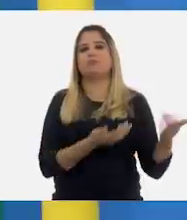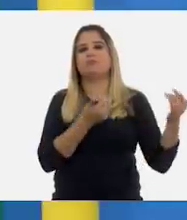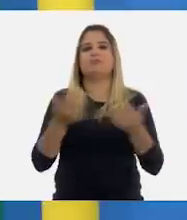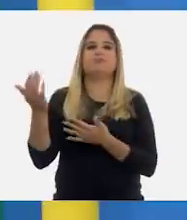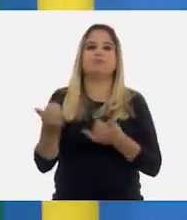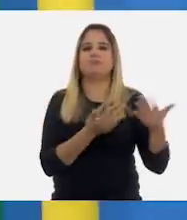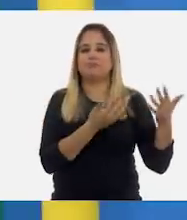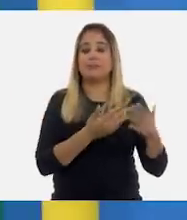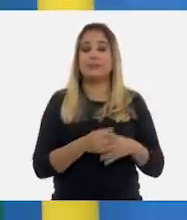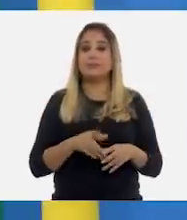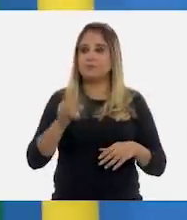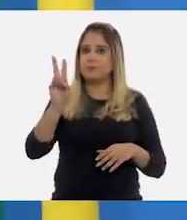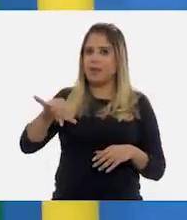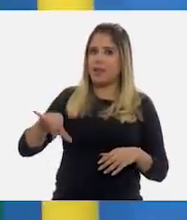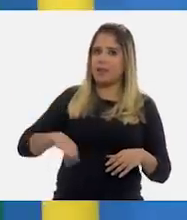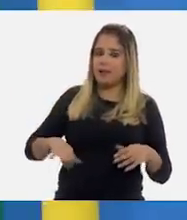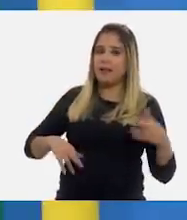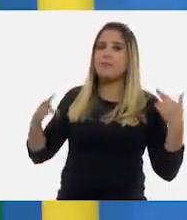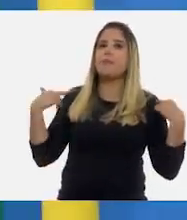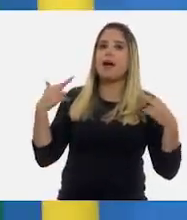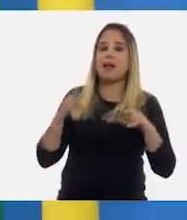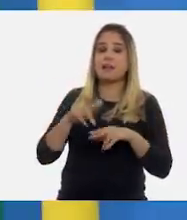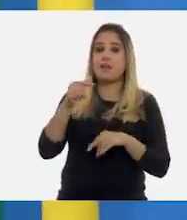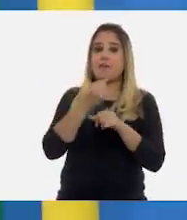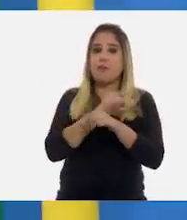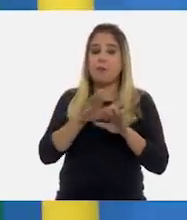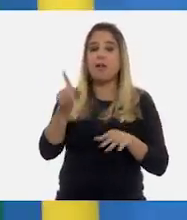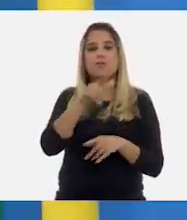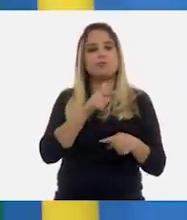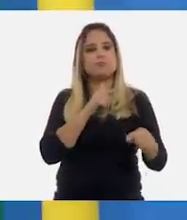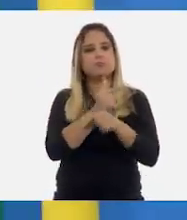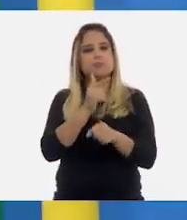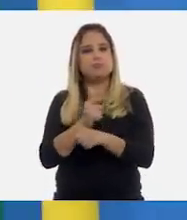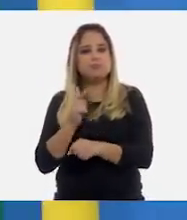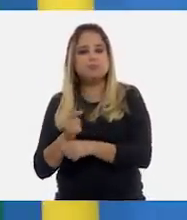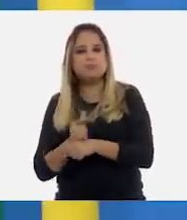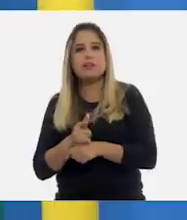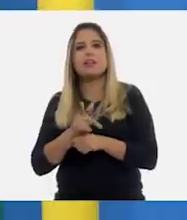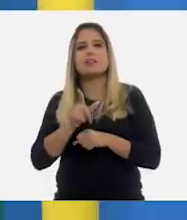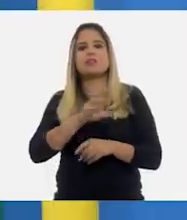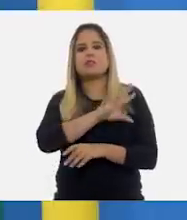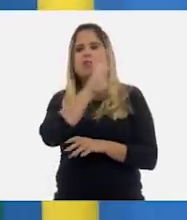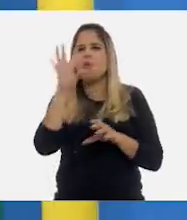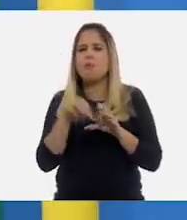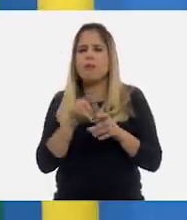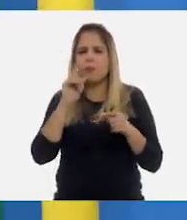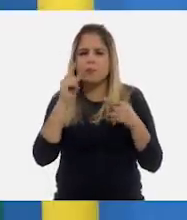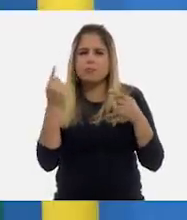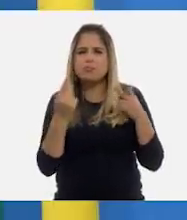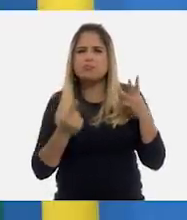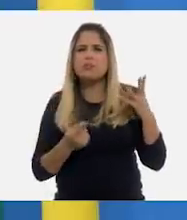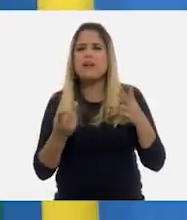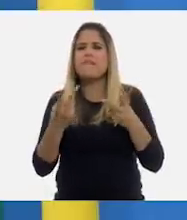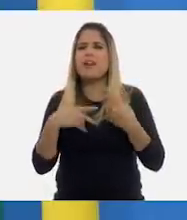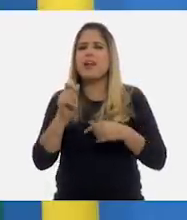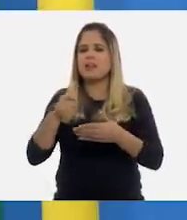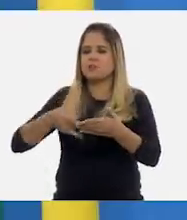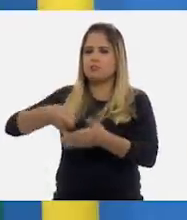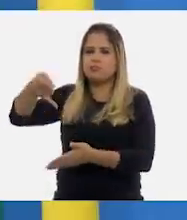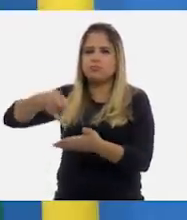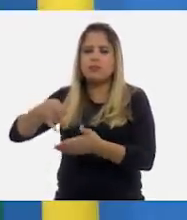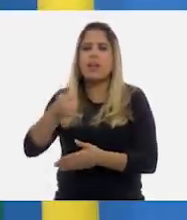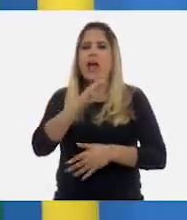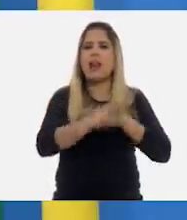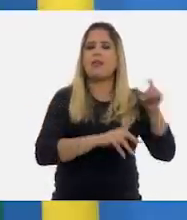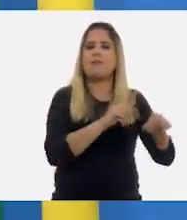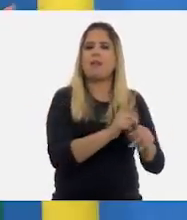interesante, maestra. Con esta información, pues nos hemos ido dando cuenta sobre todos los aspectos que intervienen en la producción agrícola y